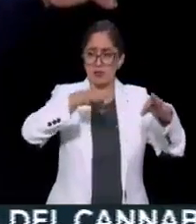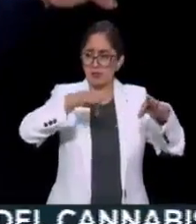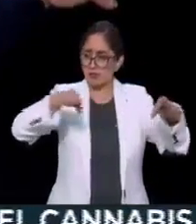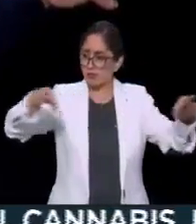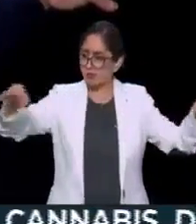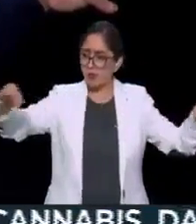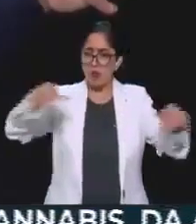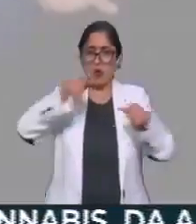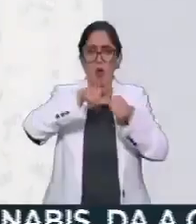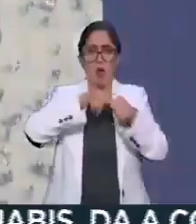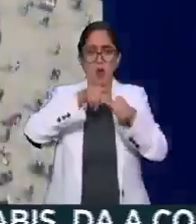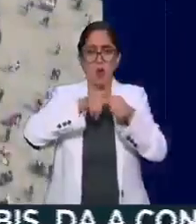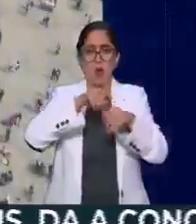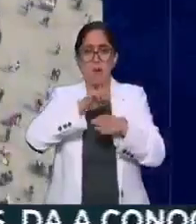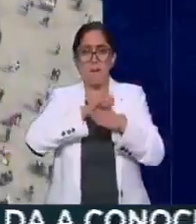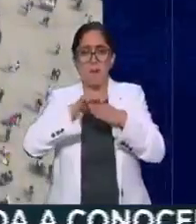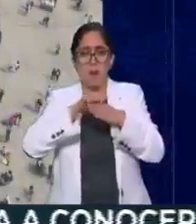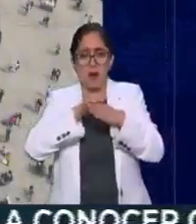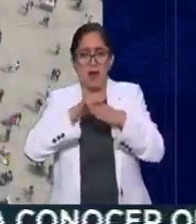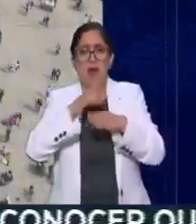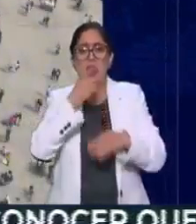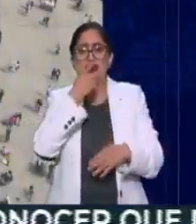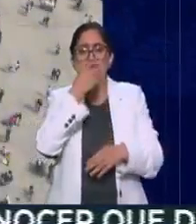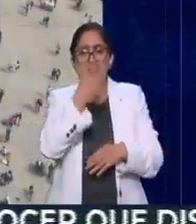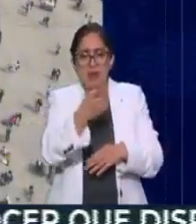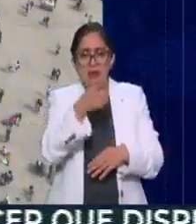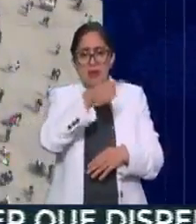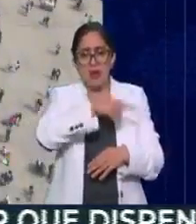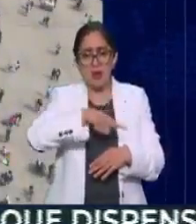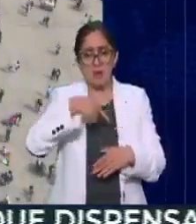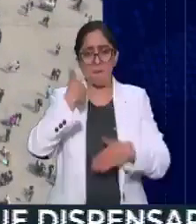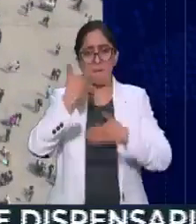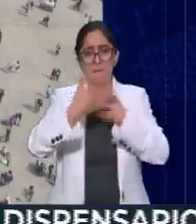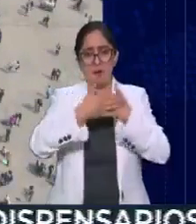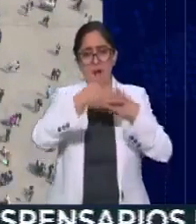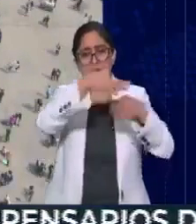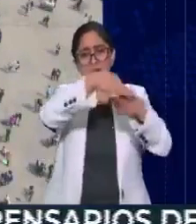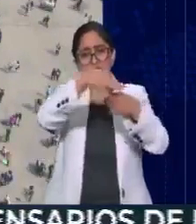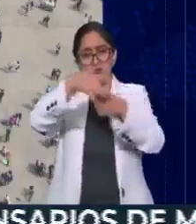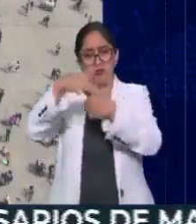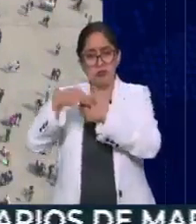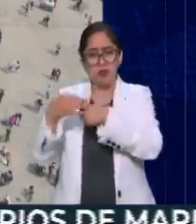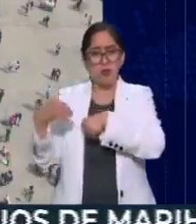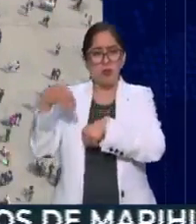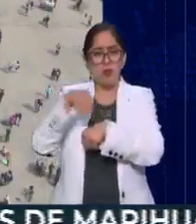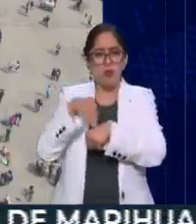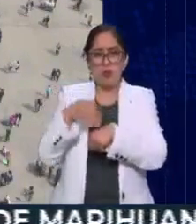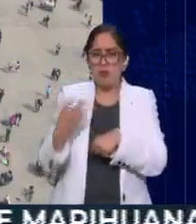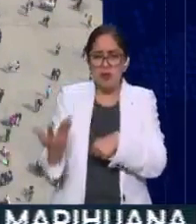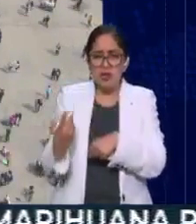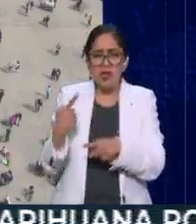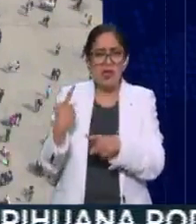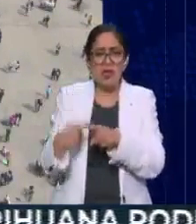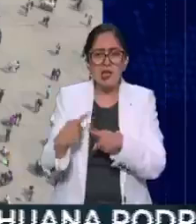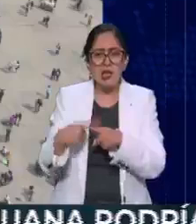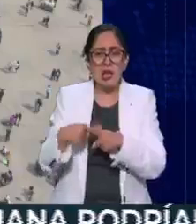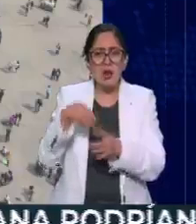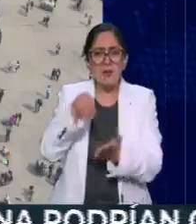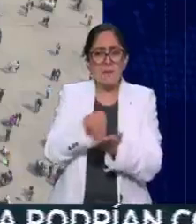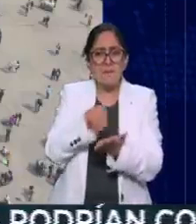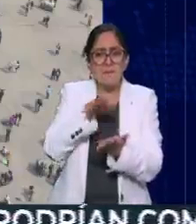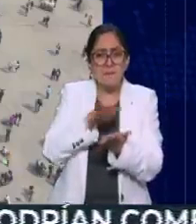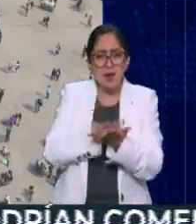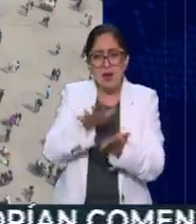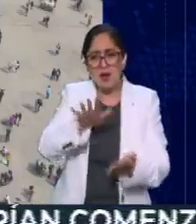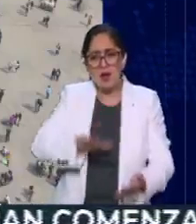violeta, que decía, nos vemos en las turnas, y ningún grupo la está reivindicando, entonces, ¿quién la plantó ahí? Y al mismo tiempo que la plantan, ahí la vemos